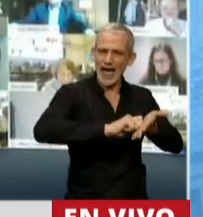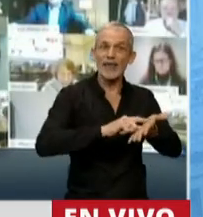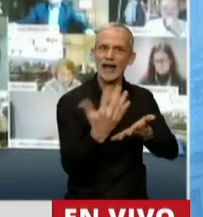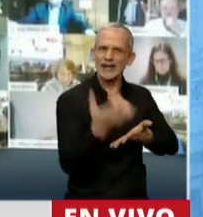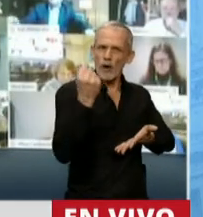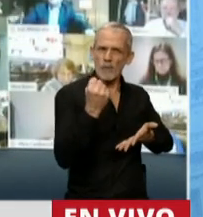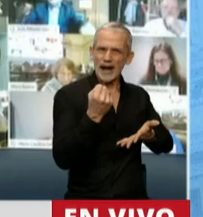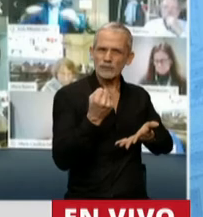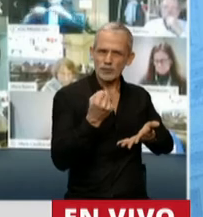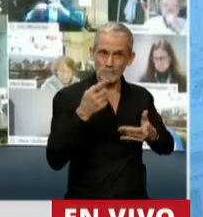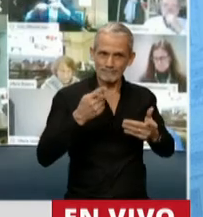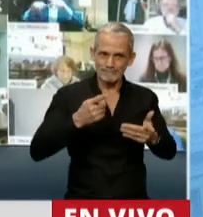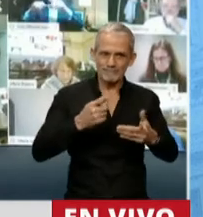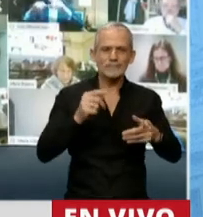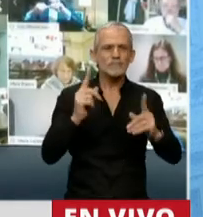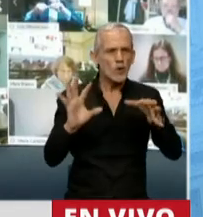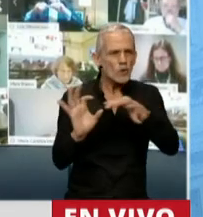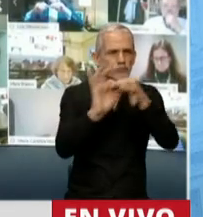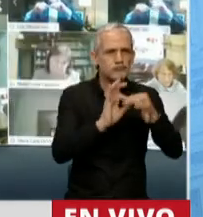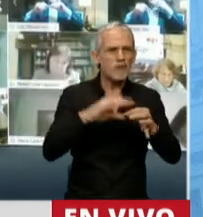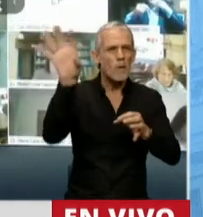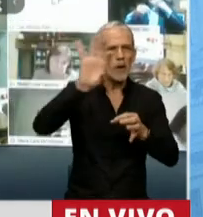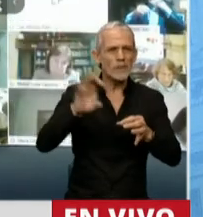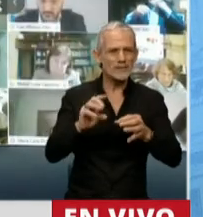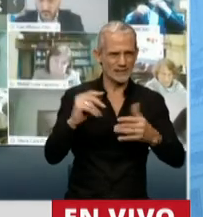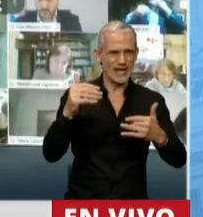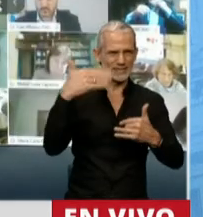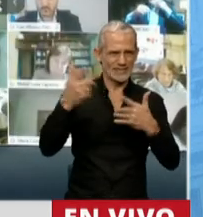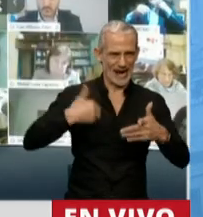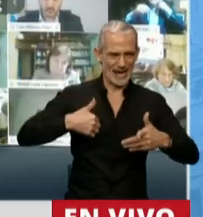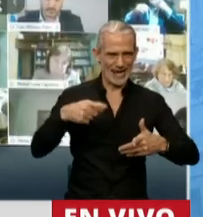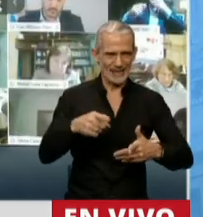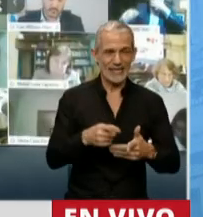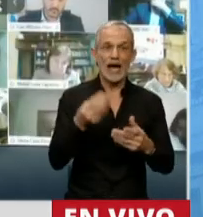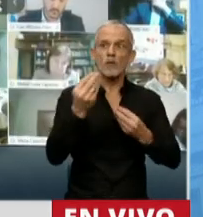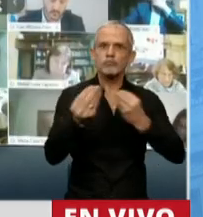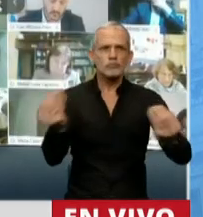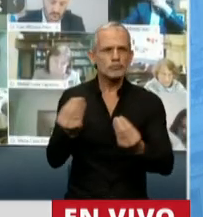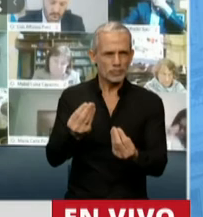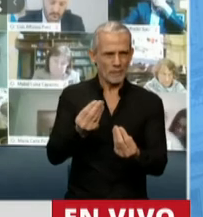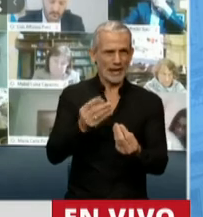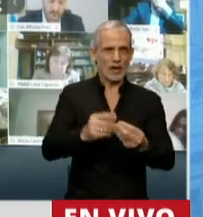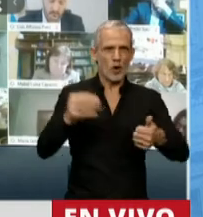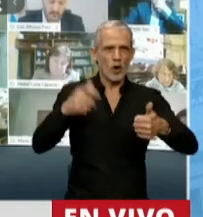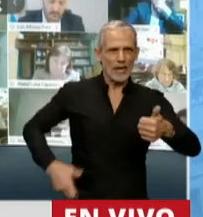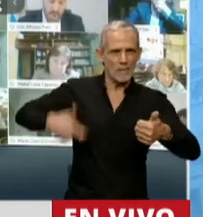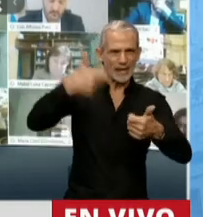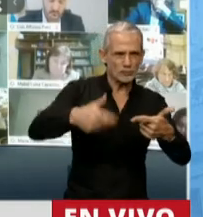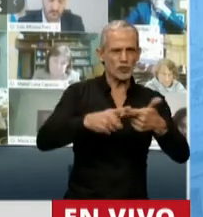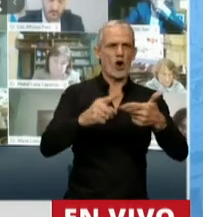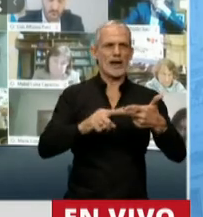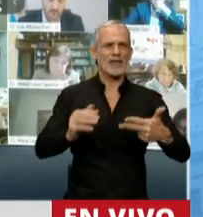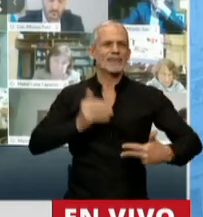con estas provincias del interior de la Argentina. Empleo, inversión y desarrollo, esa es la